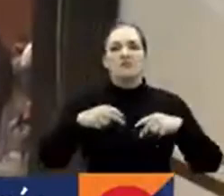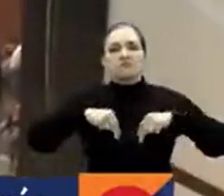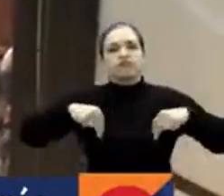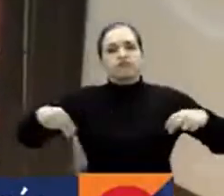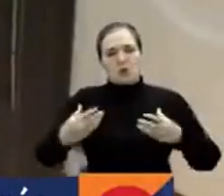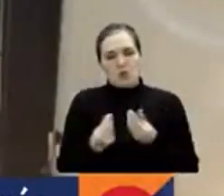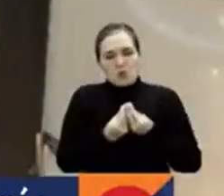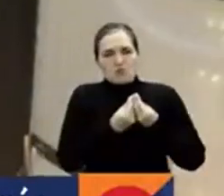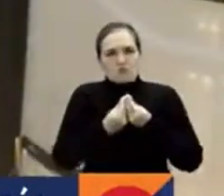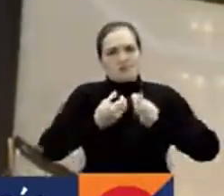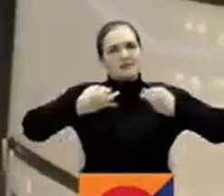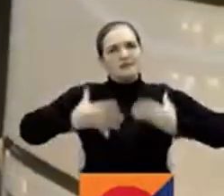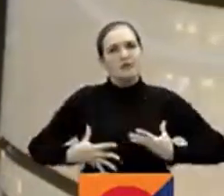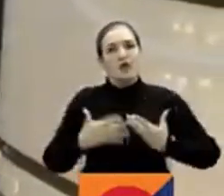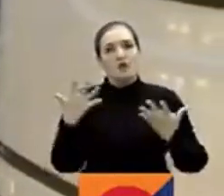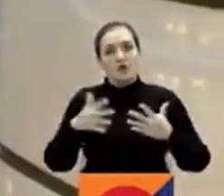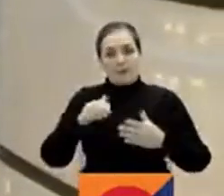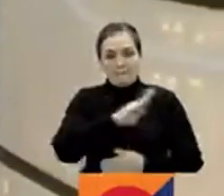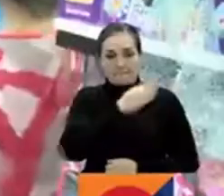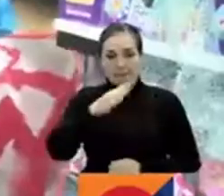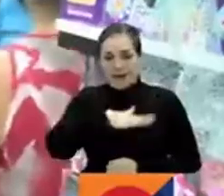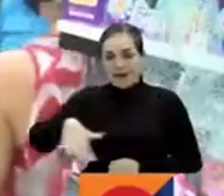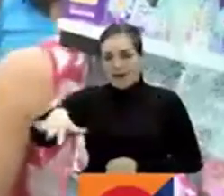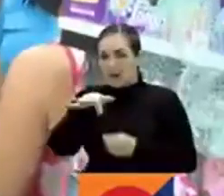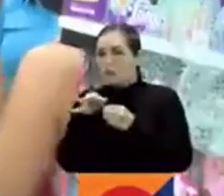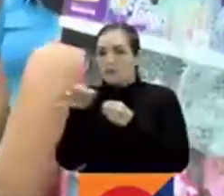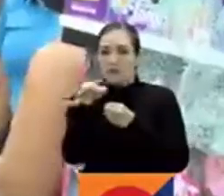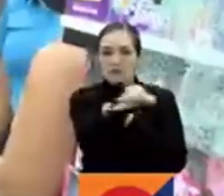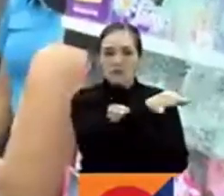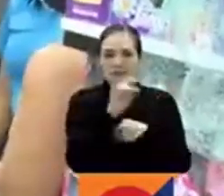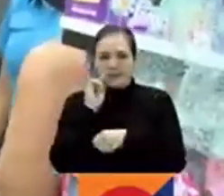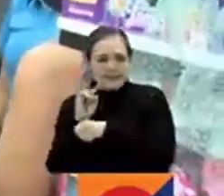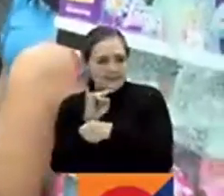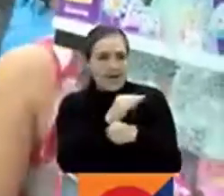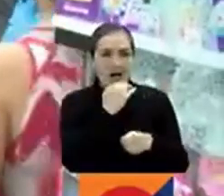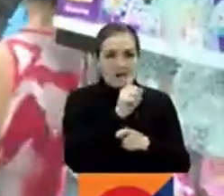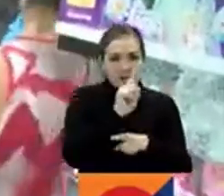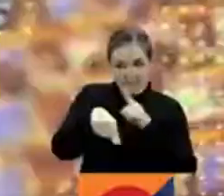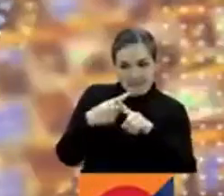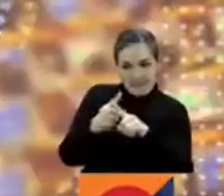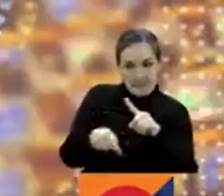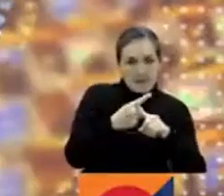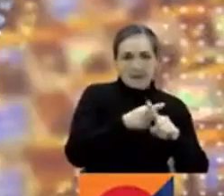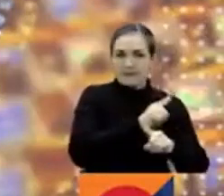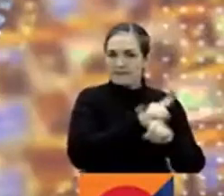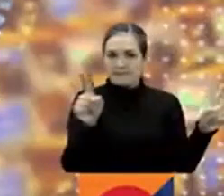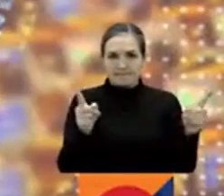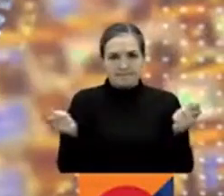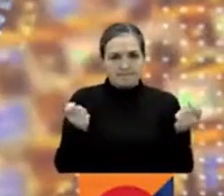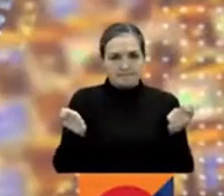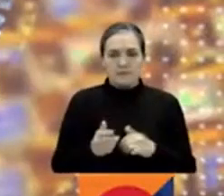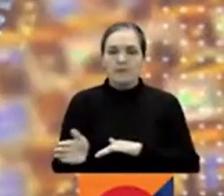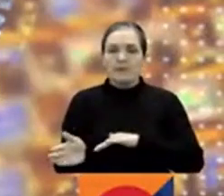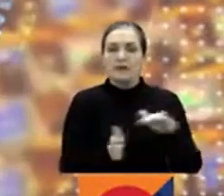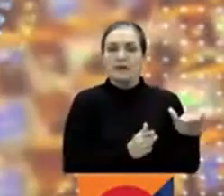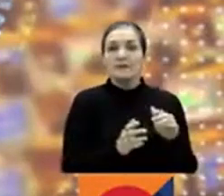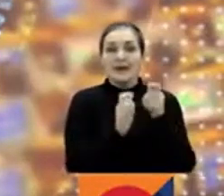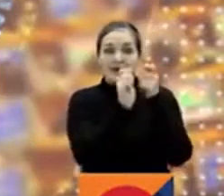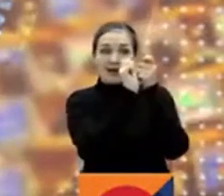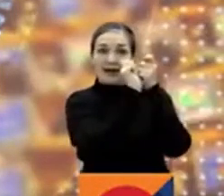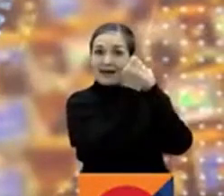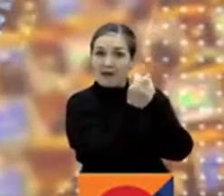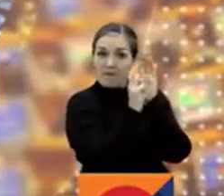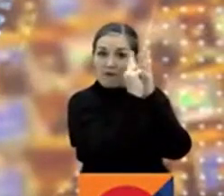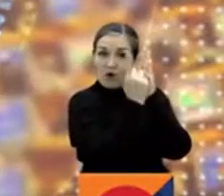unificado en Barranquilla y su área metropolitana para poner freno a las extorsiones a comerciantes. Las reformas radicadas en el